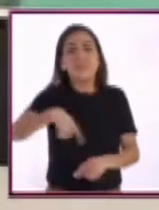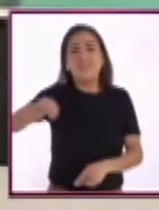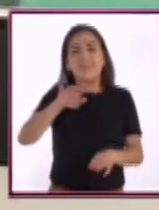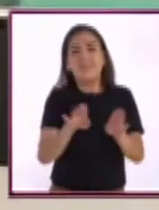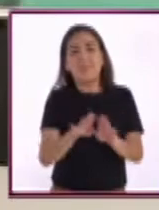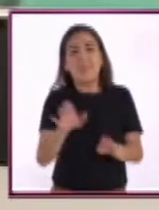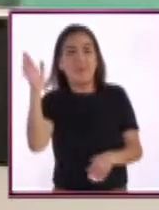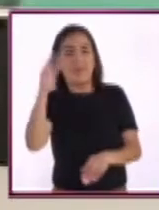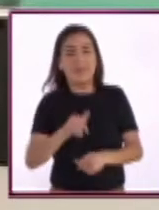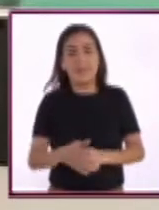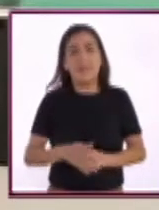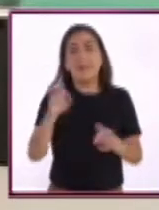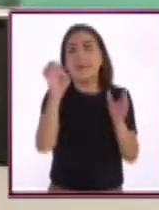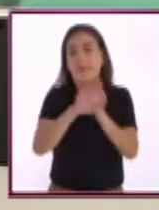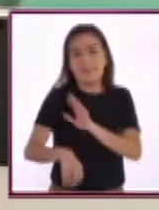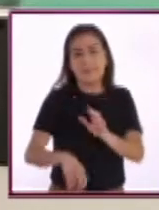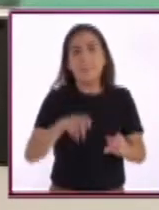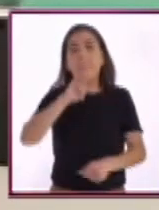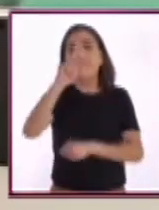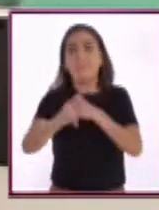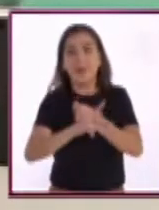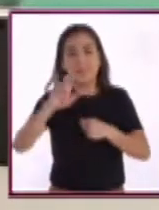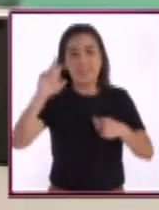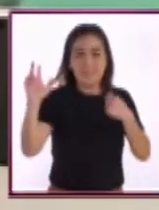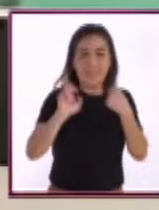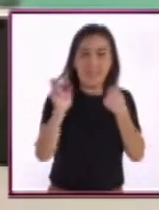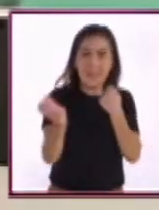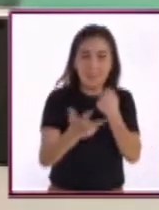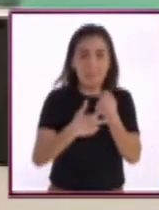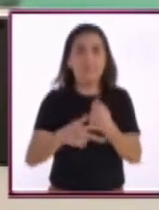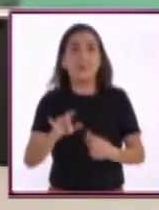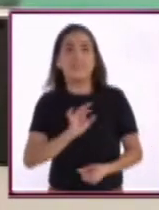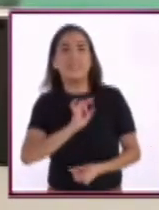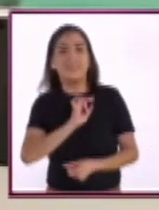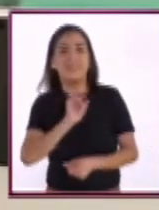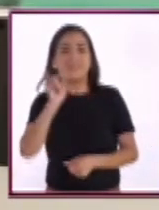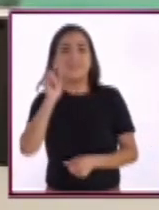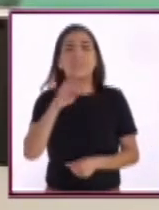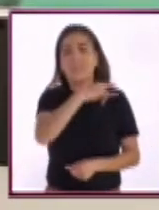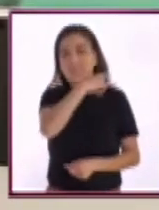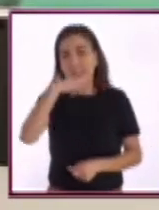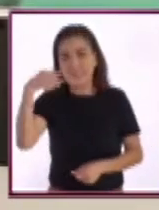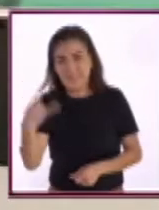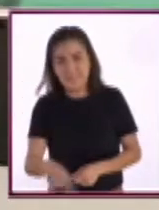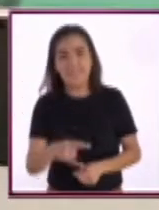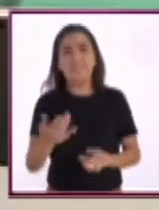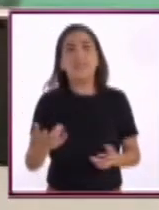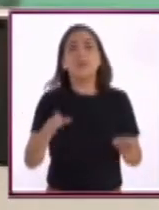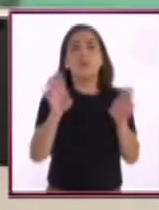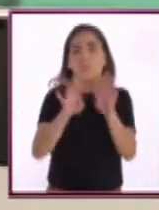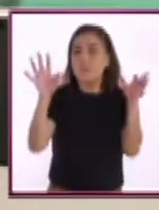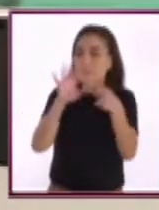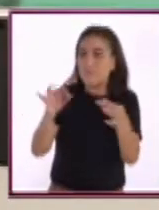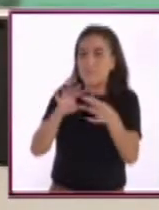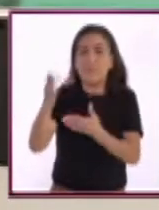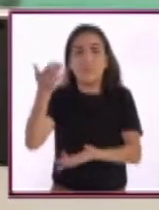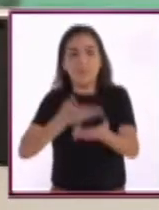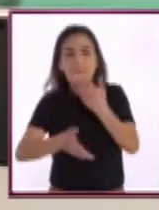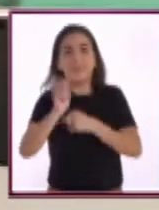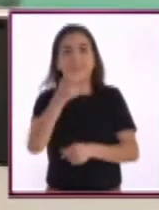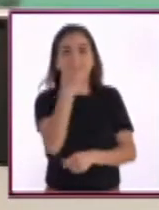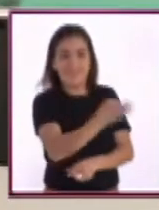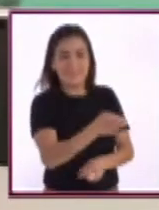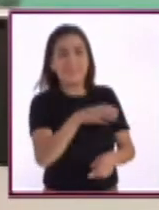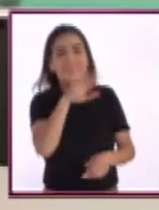responsabilidad. Por ejemplo, en países europeos o en Chile, incluso la legislación habla de responsabilidad extendida del